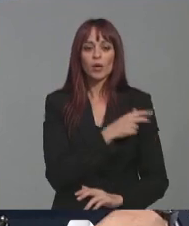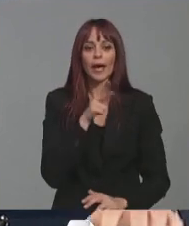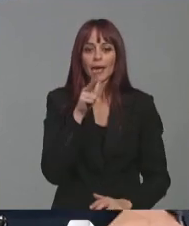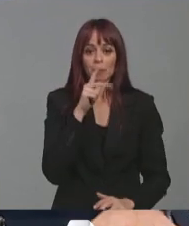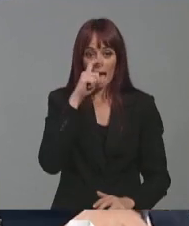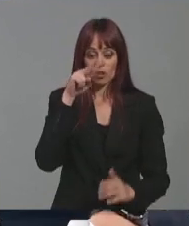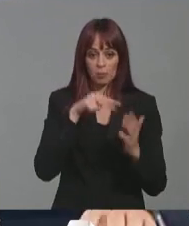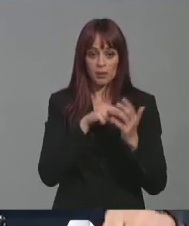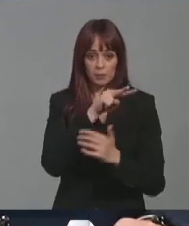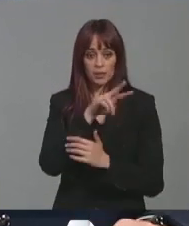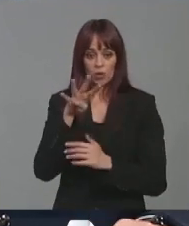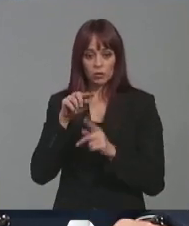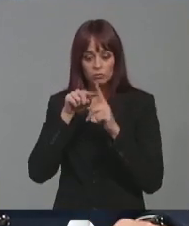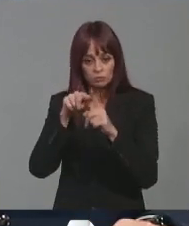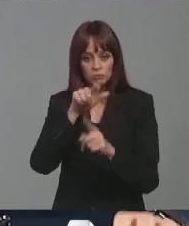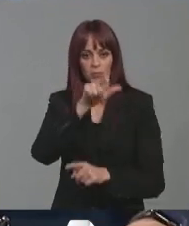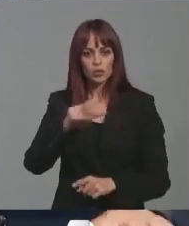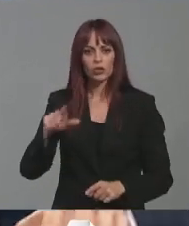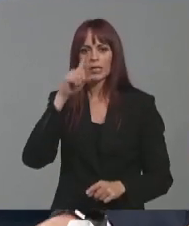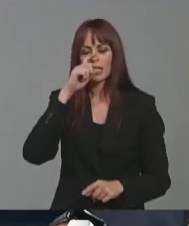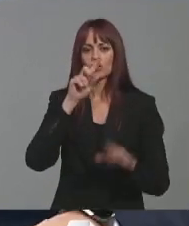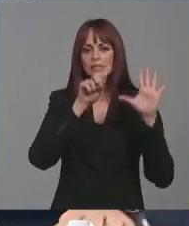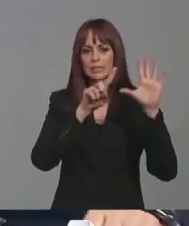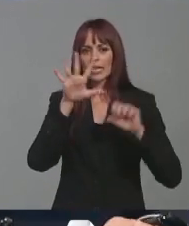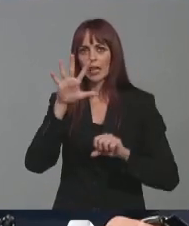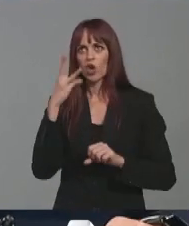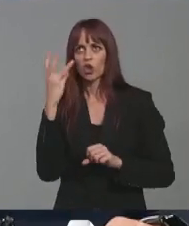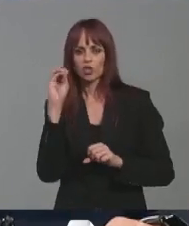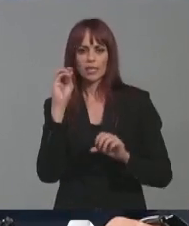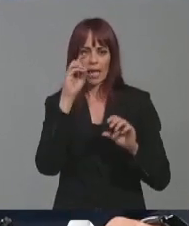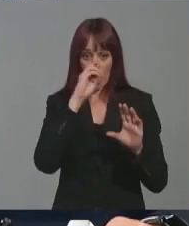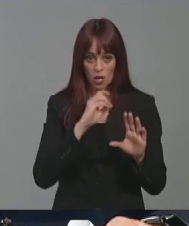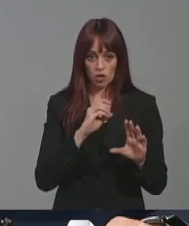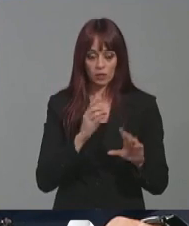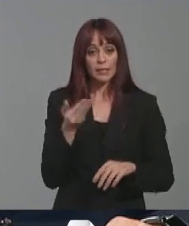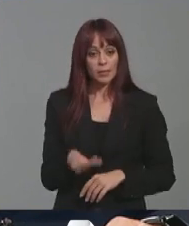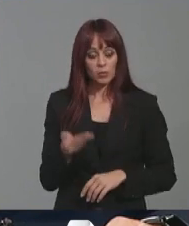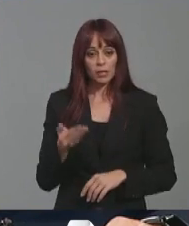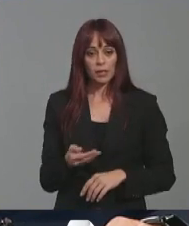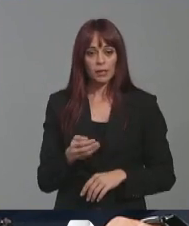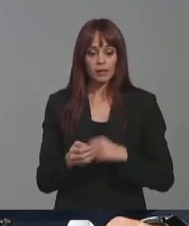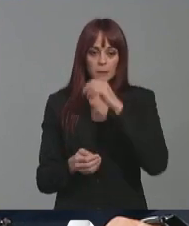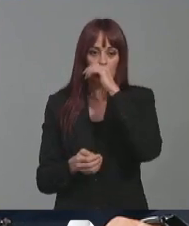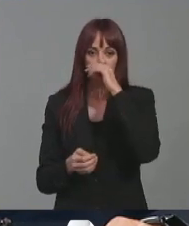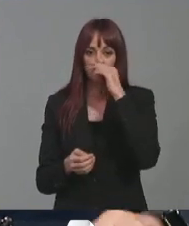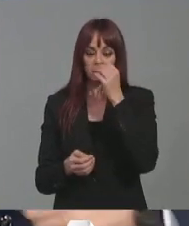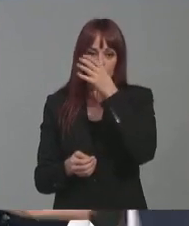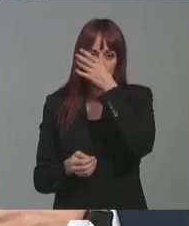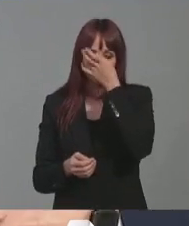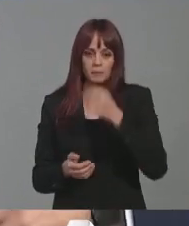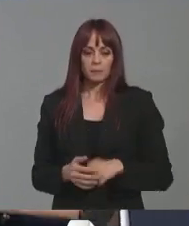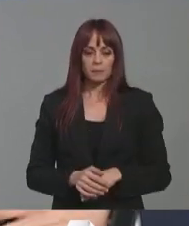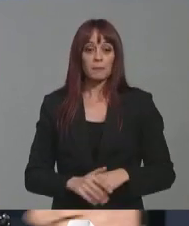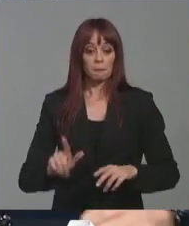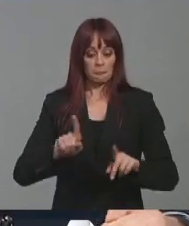2024 se dirige a personas de 65 y 80 años y es importante porque además de dejar